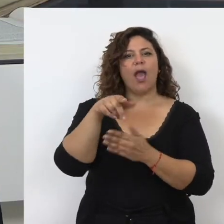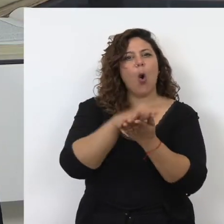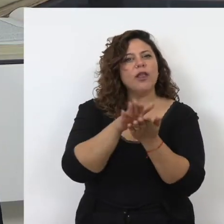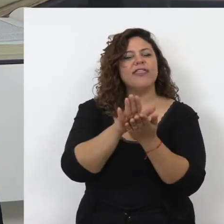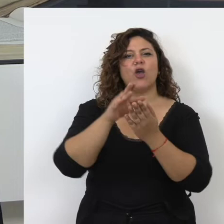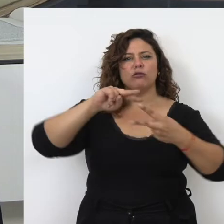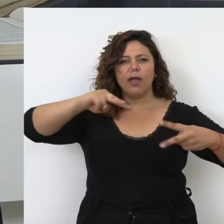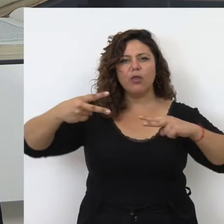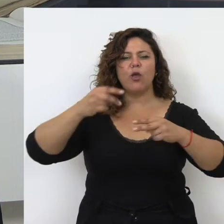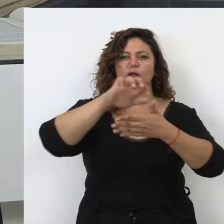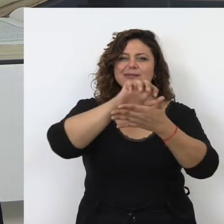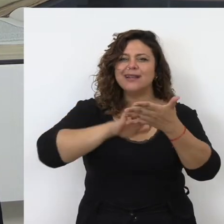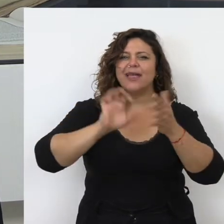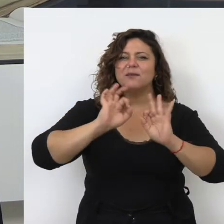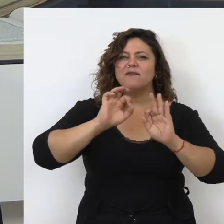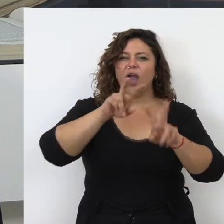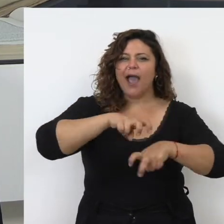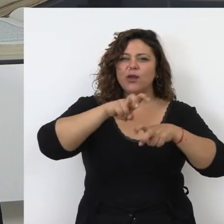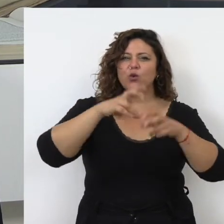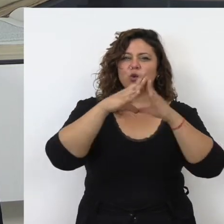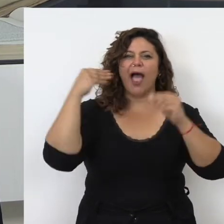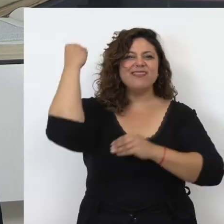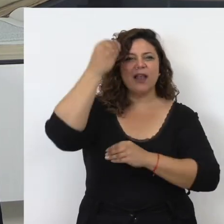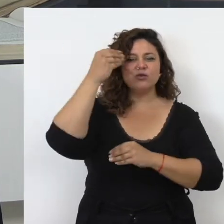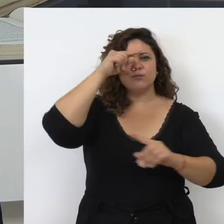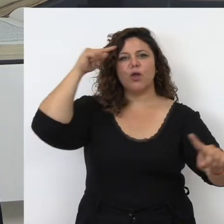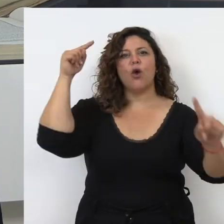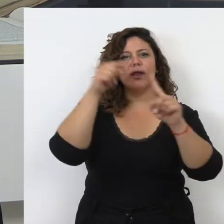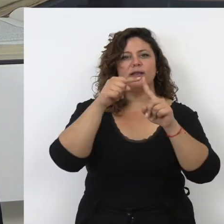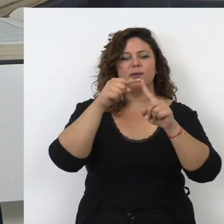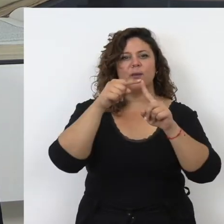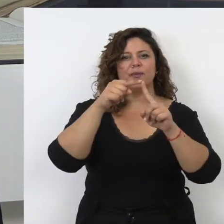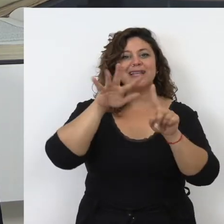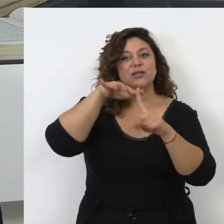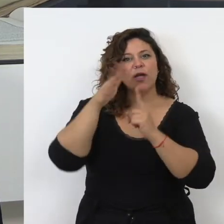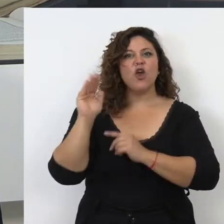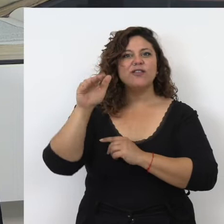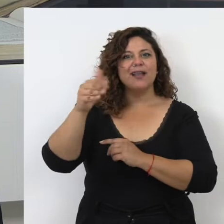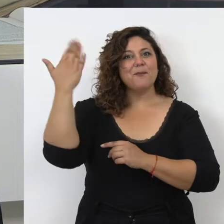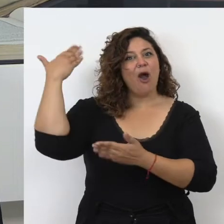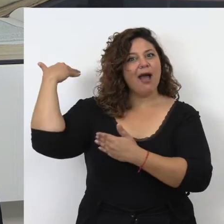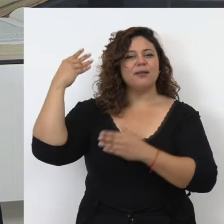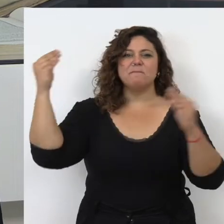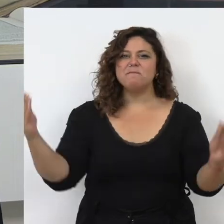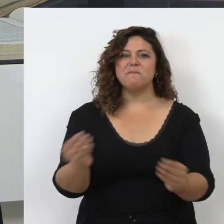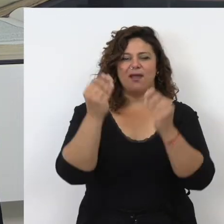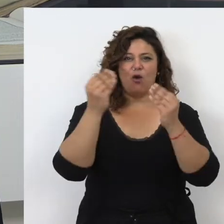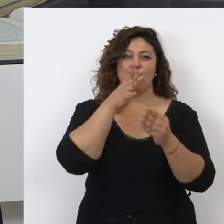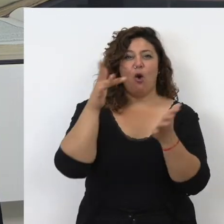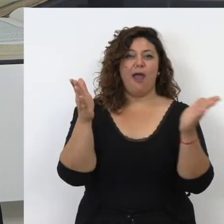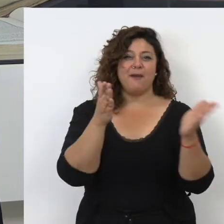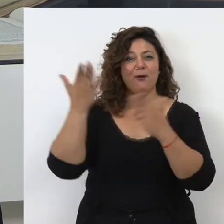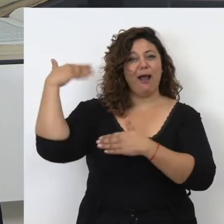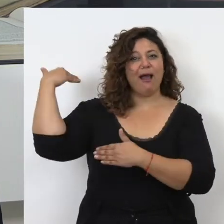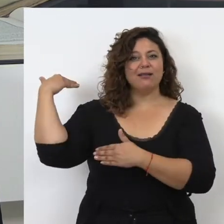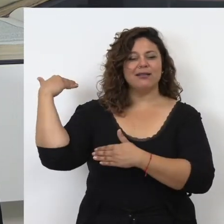a cabo una edición y traducción de un tratado agrícola andalusí para mejorar el estado del campo, puesto que